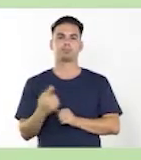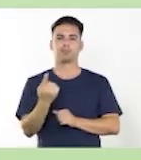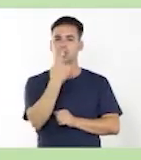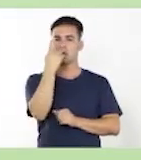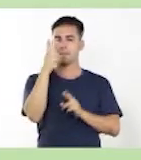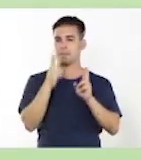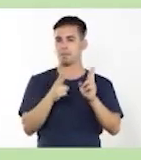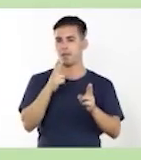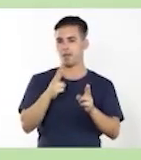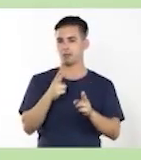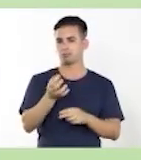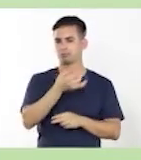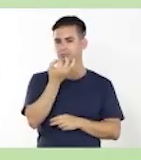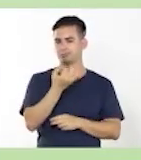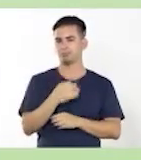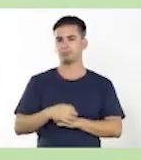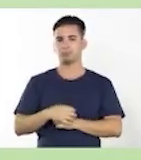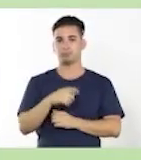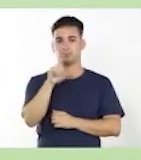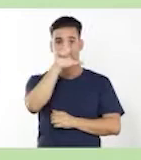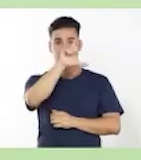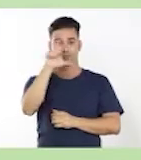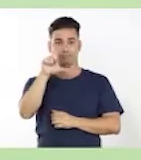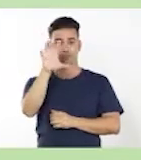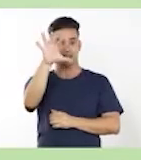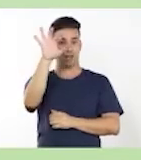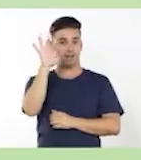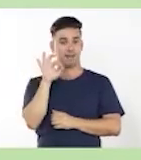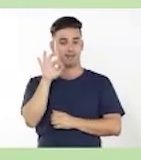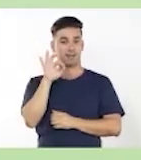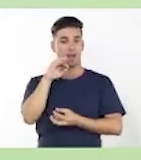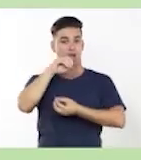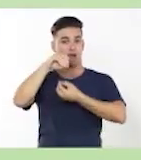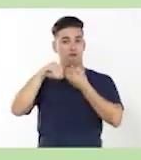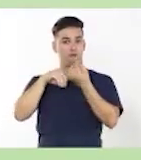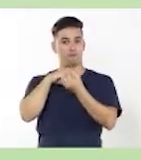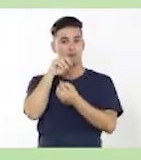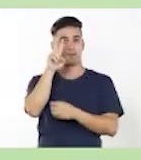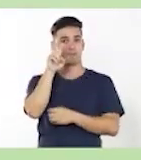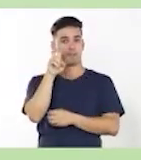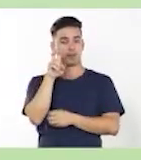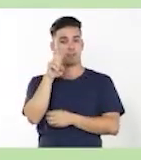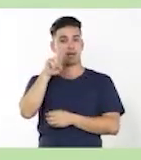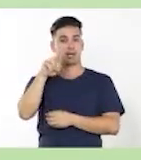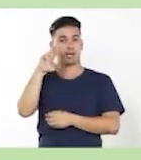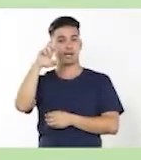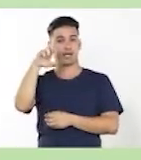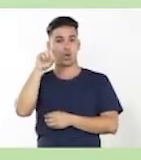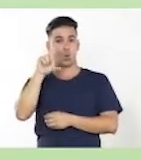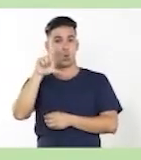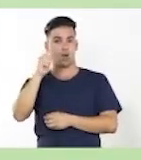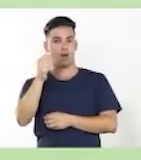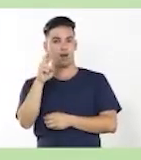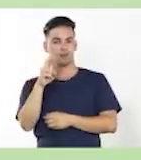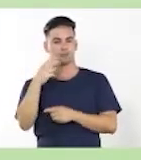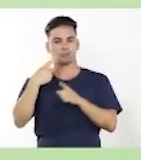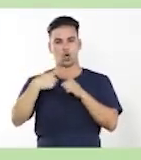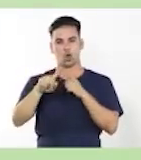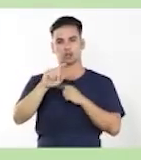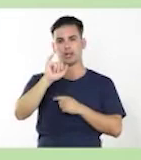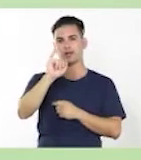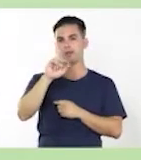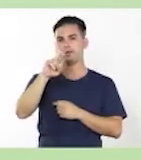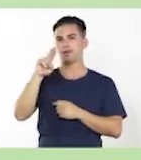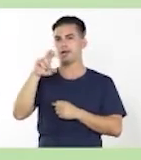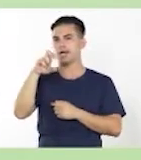Y nos dice, como primera actividad, extrae una forma verbal regular